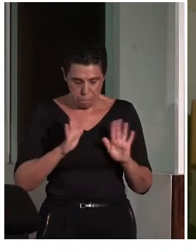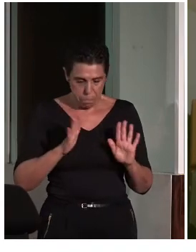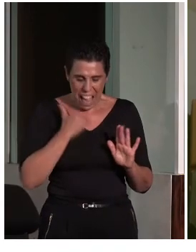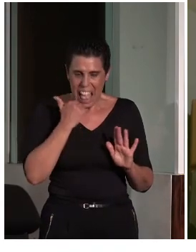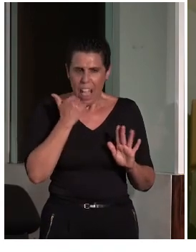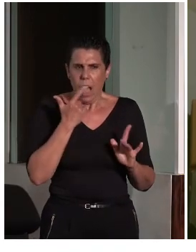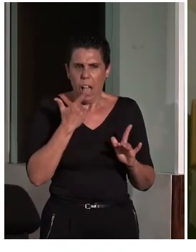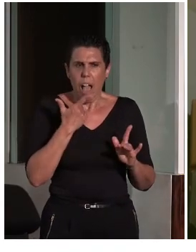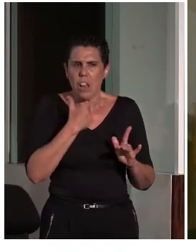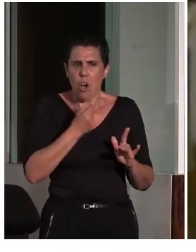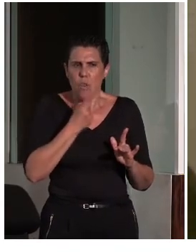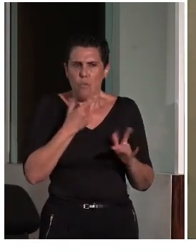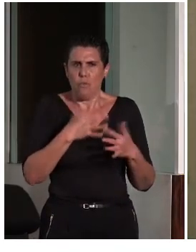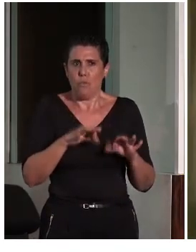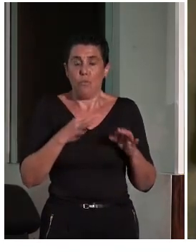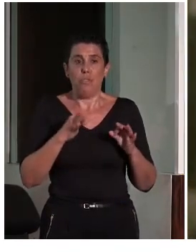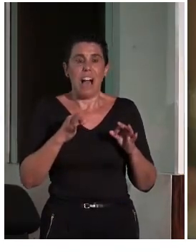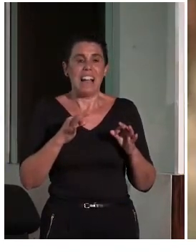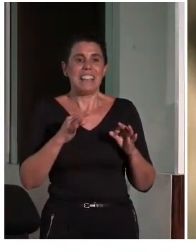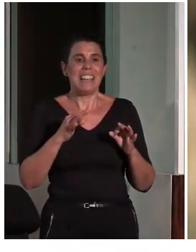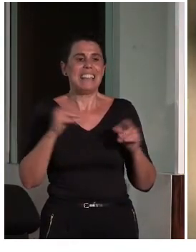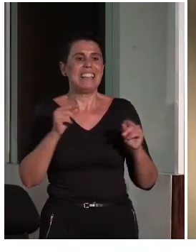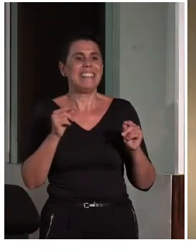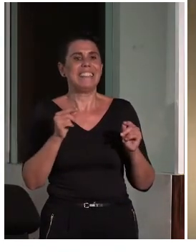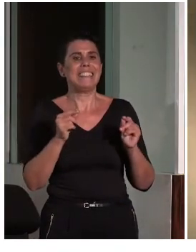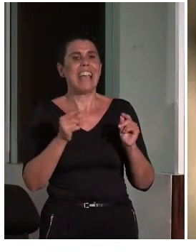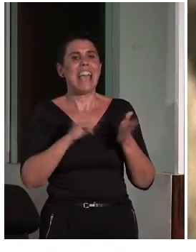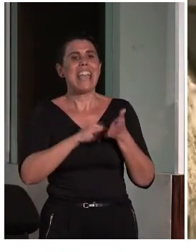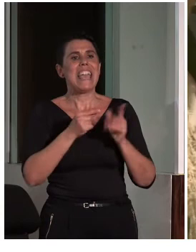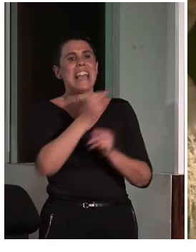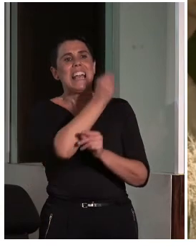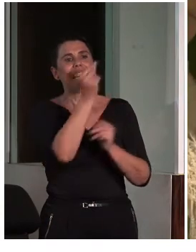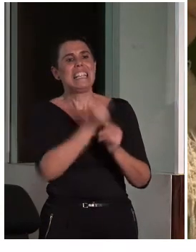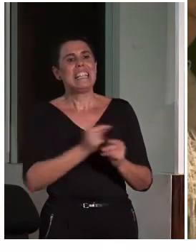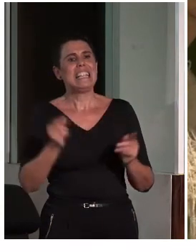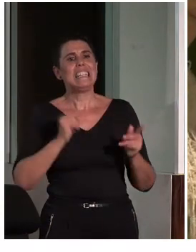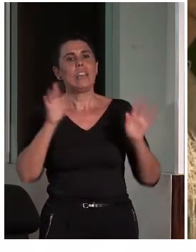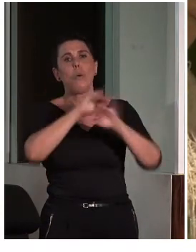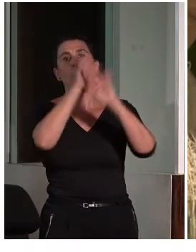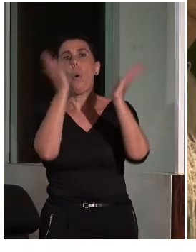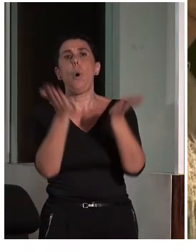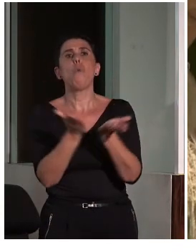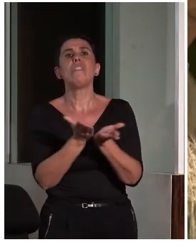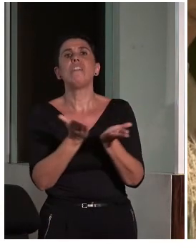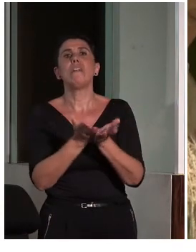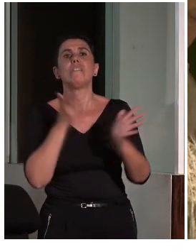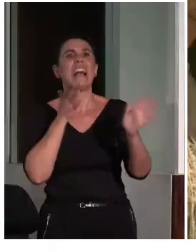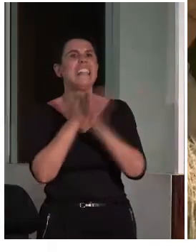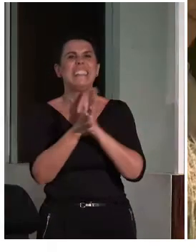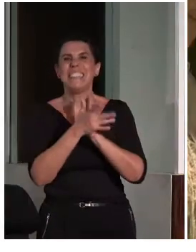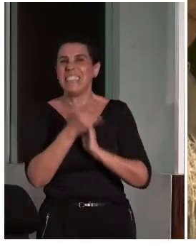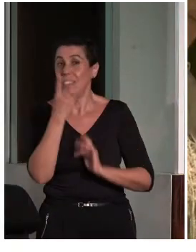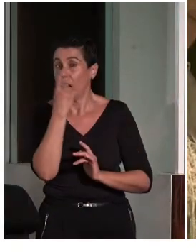muy simple. El diseño universal es eso, universal. Hay que crear un mensaje único que lo pueda entender todo el mundo.